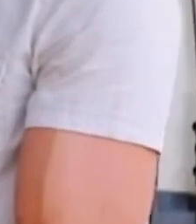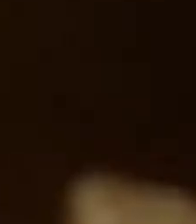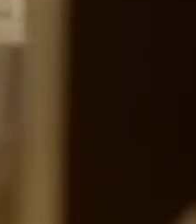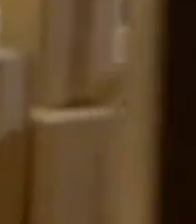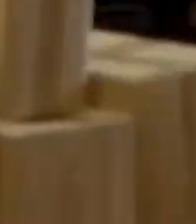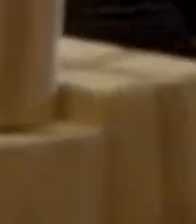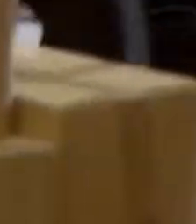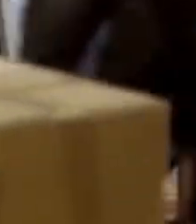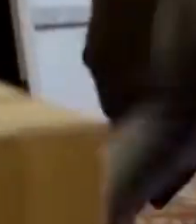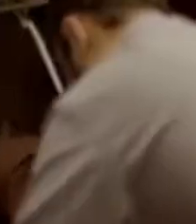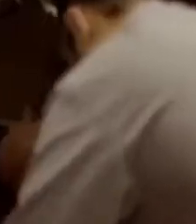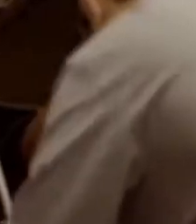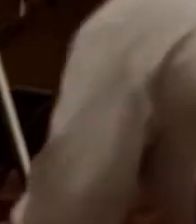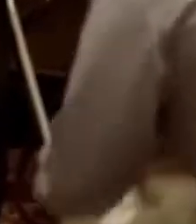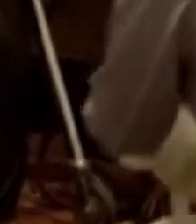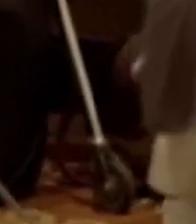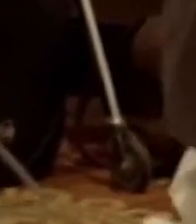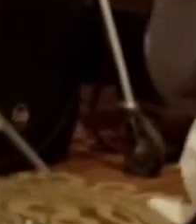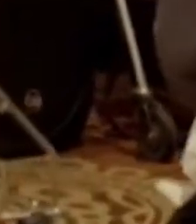pago mensual del Seguro Social.